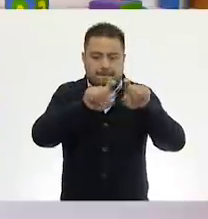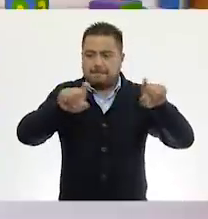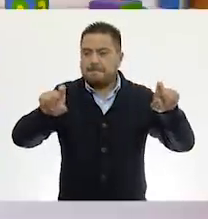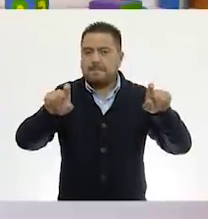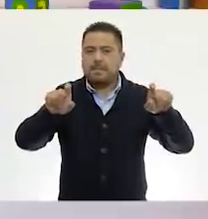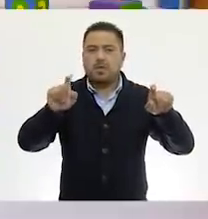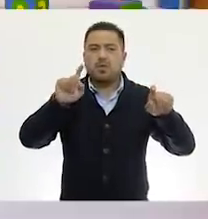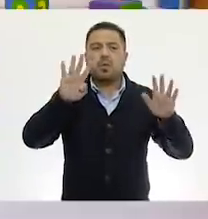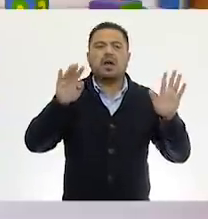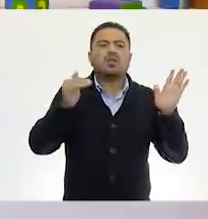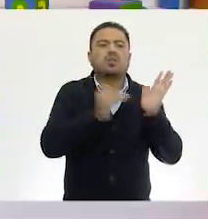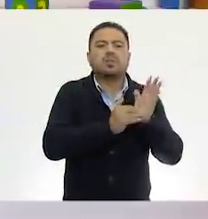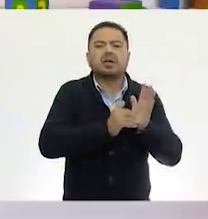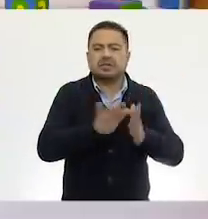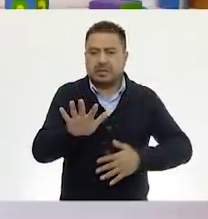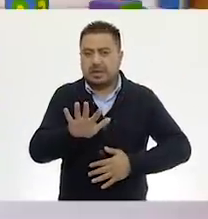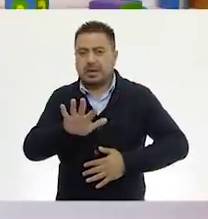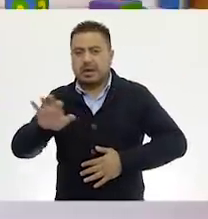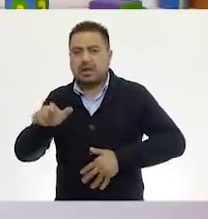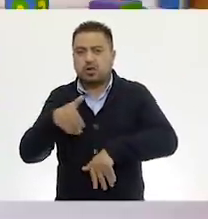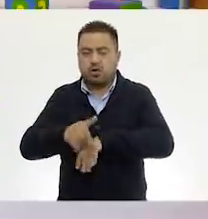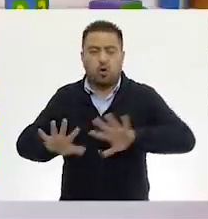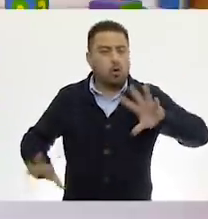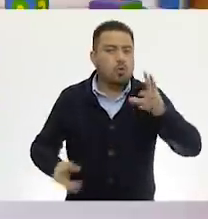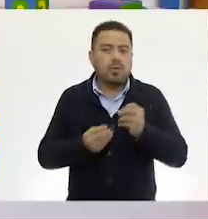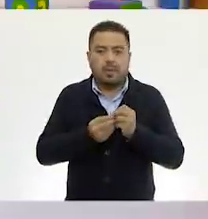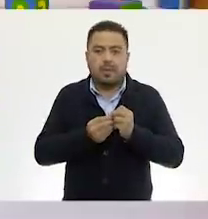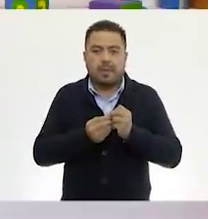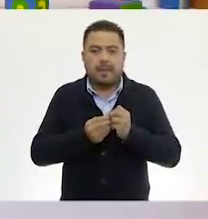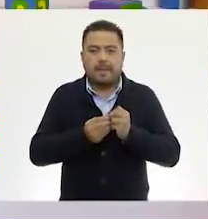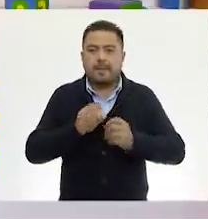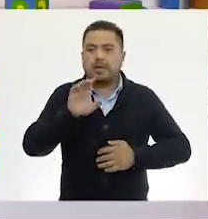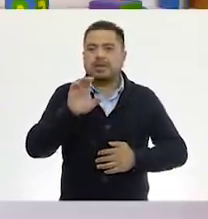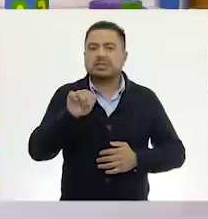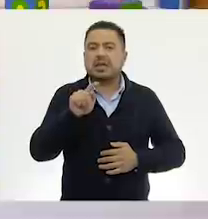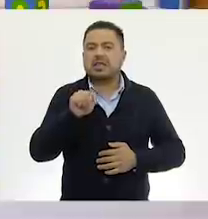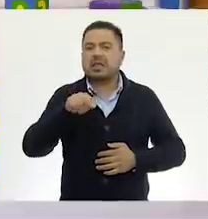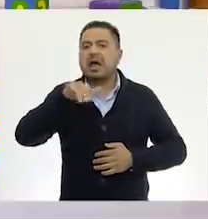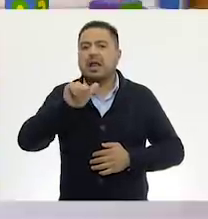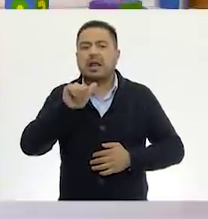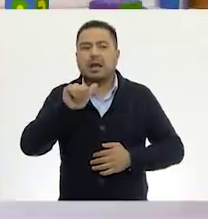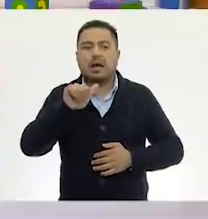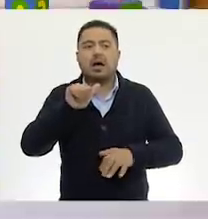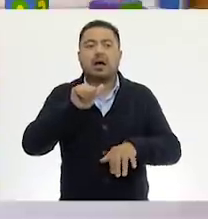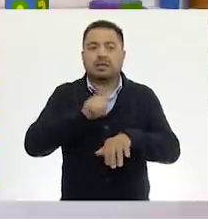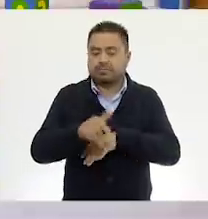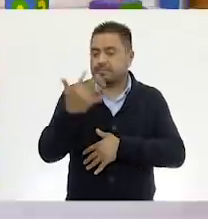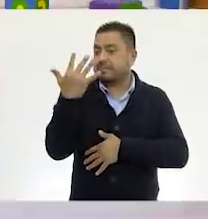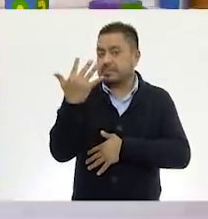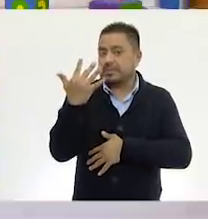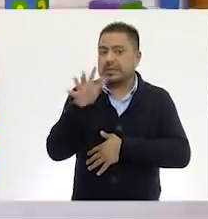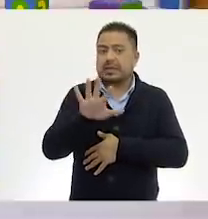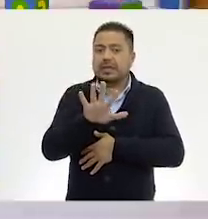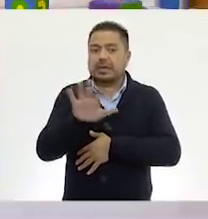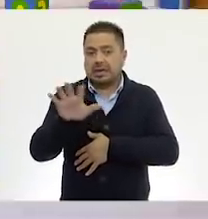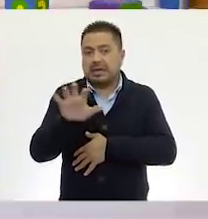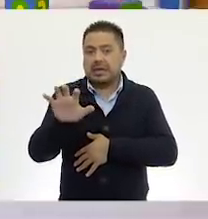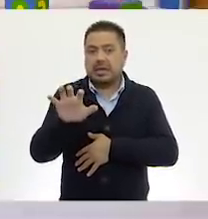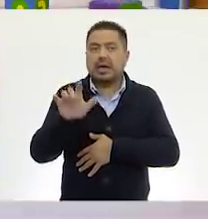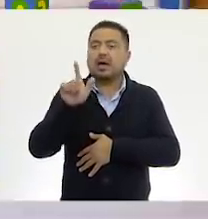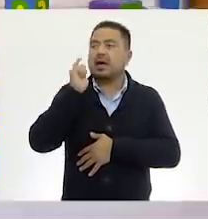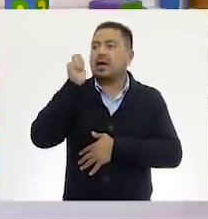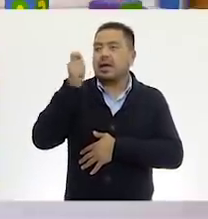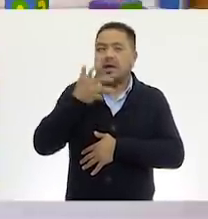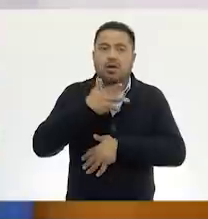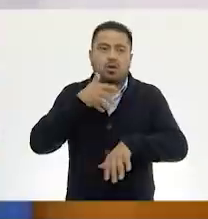número era 4,500. 5,500. En centenas son 500. 4,500. podemos decir que al